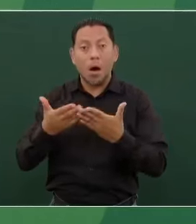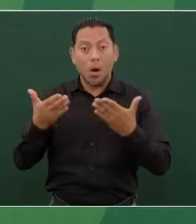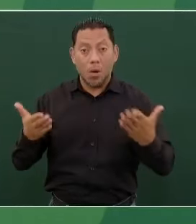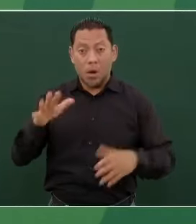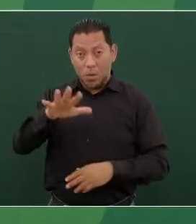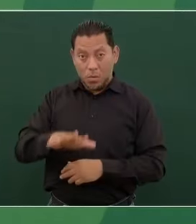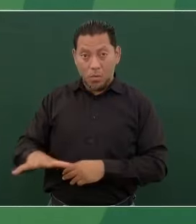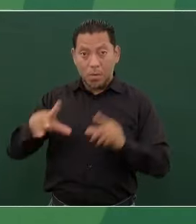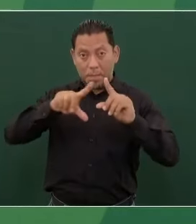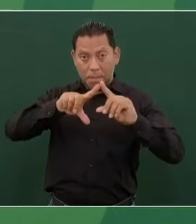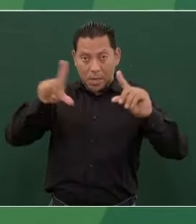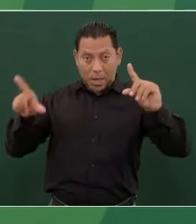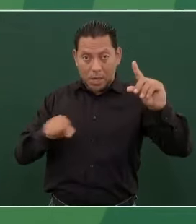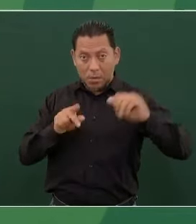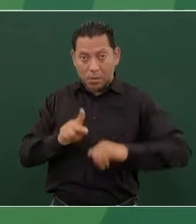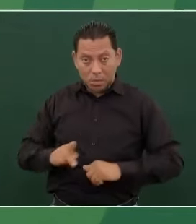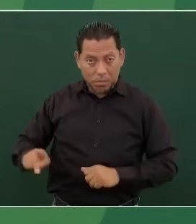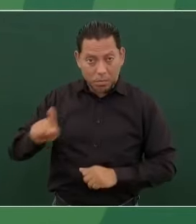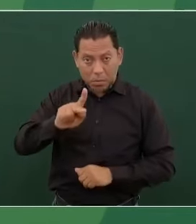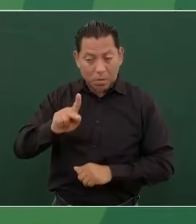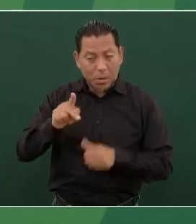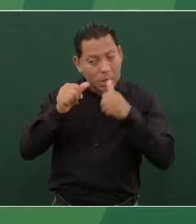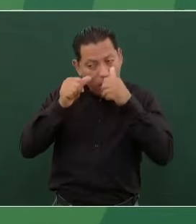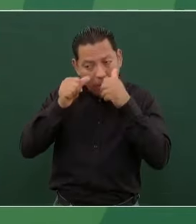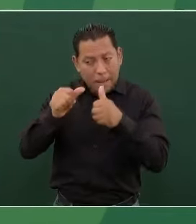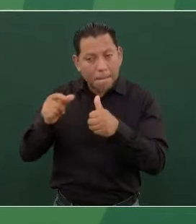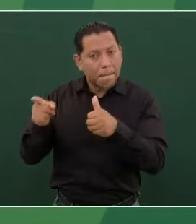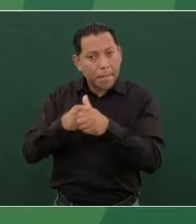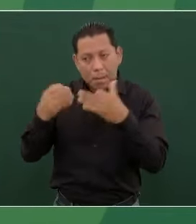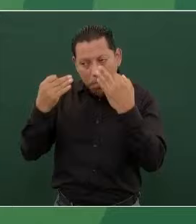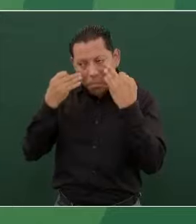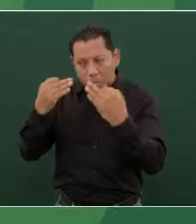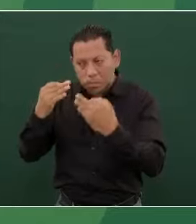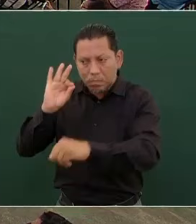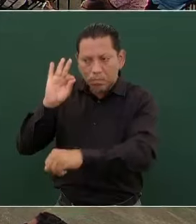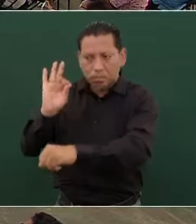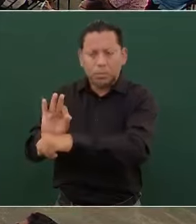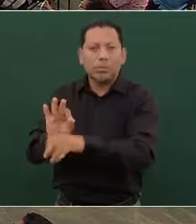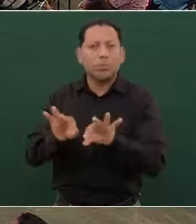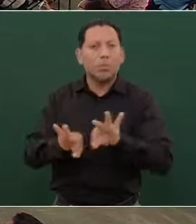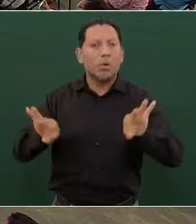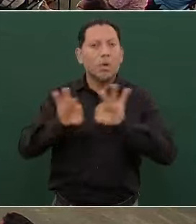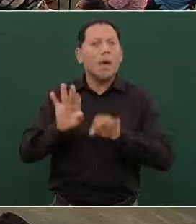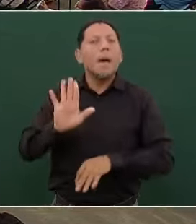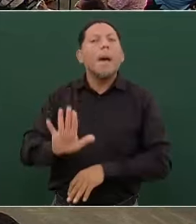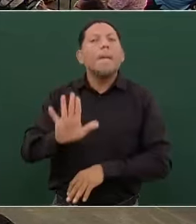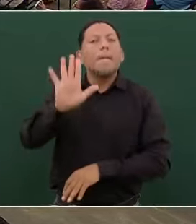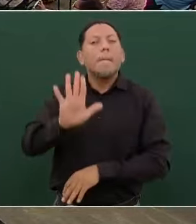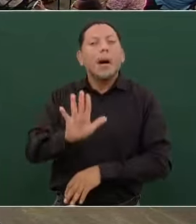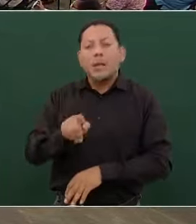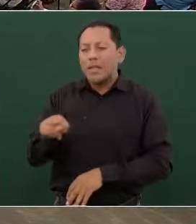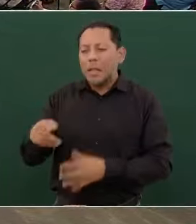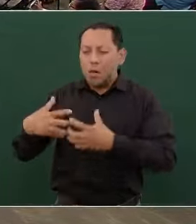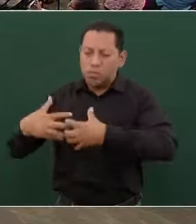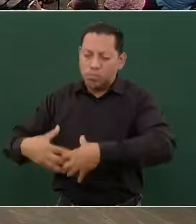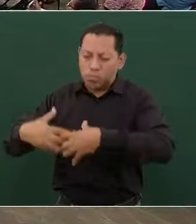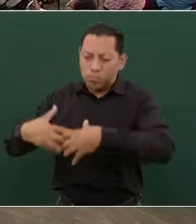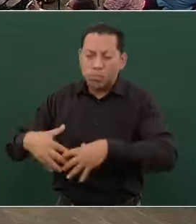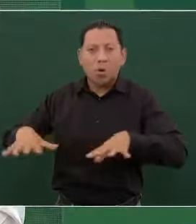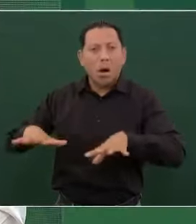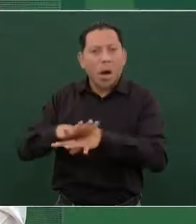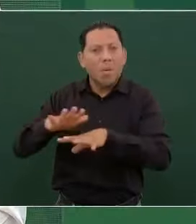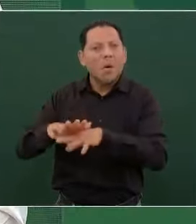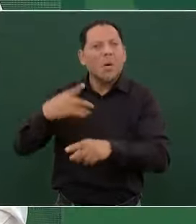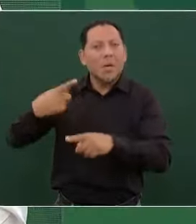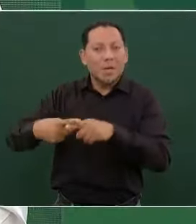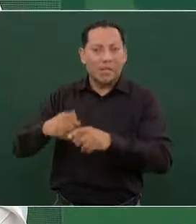es el principal actor, el motor de este cambio es el